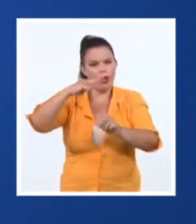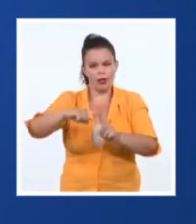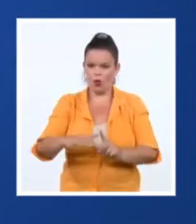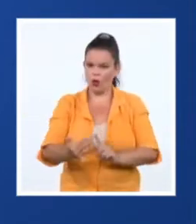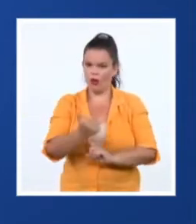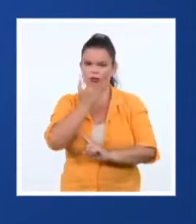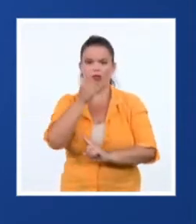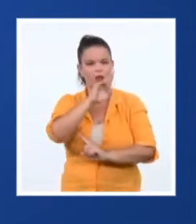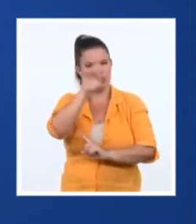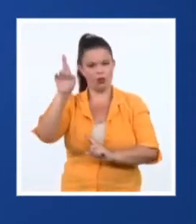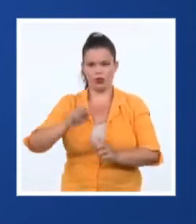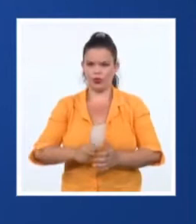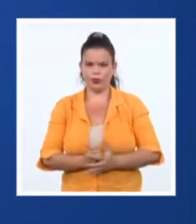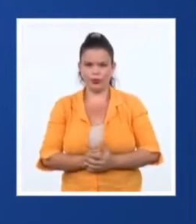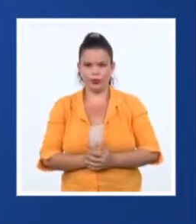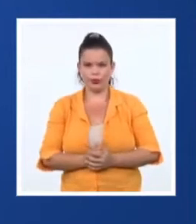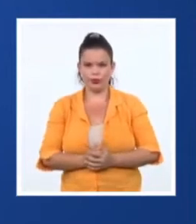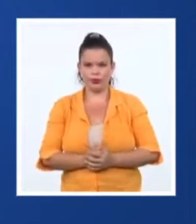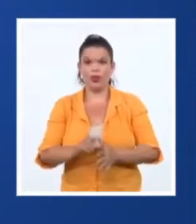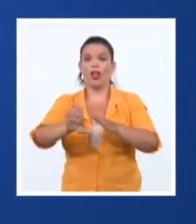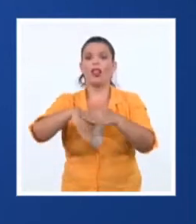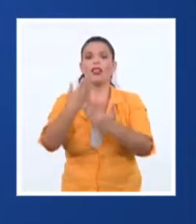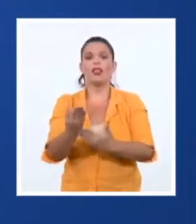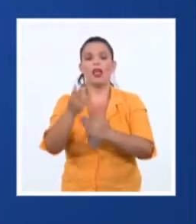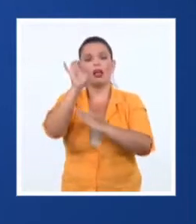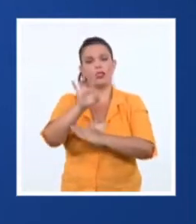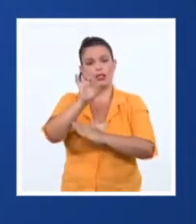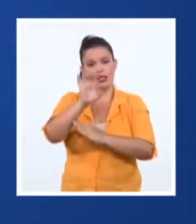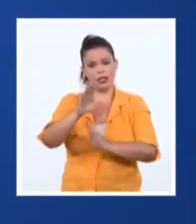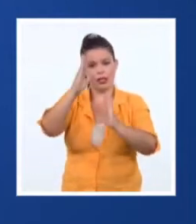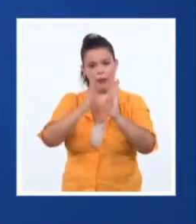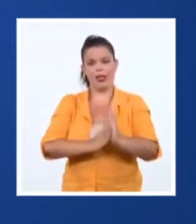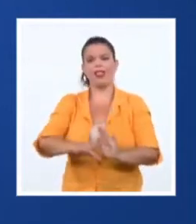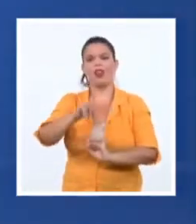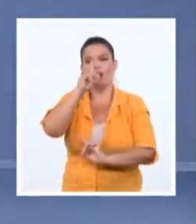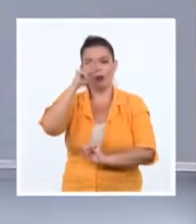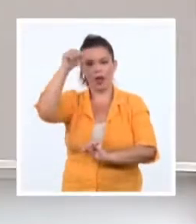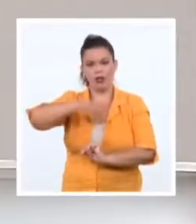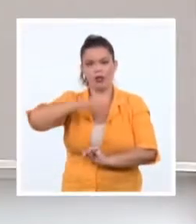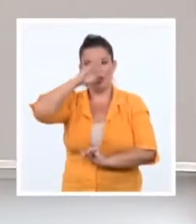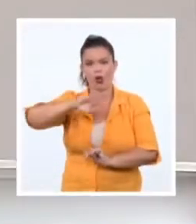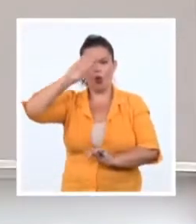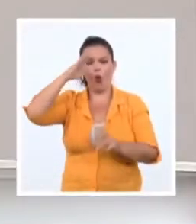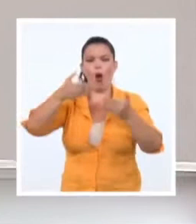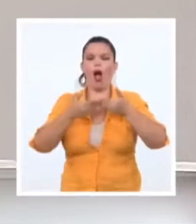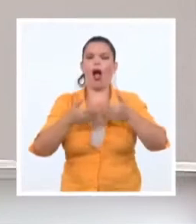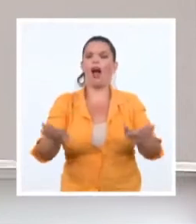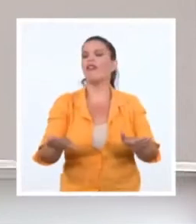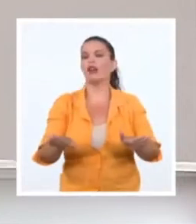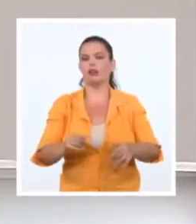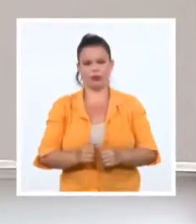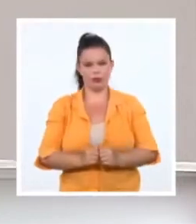a la revolución. El 15 de noviembre, Cuba abrirá sus puertas al mundo